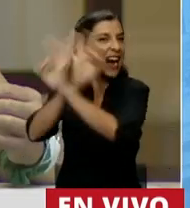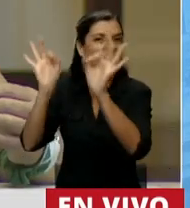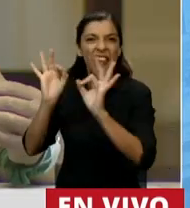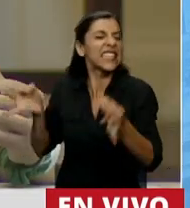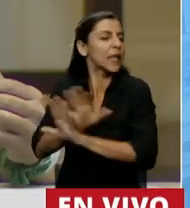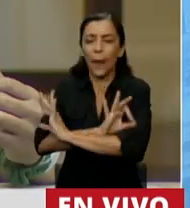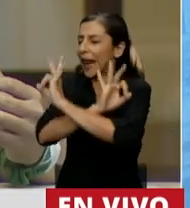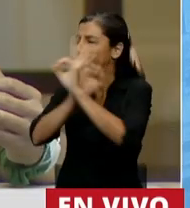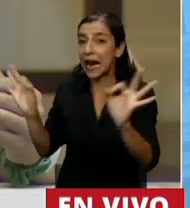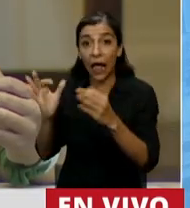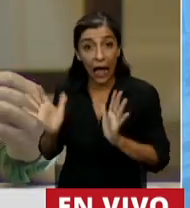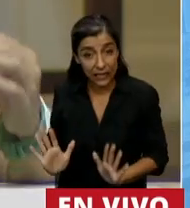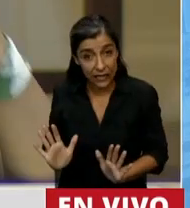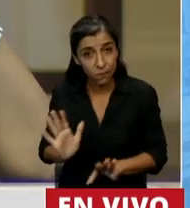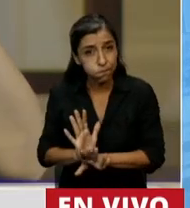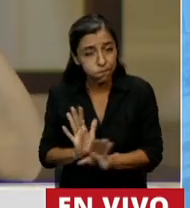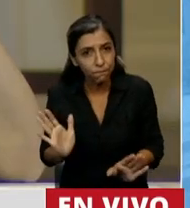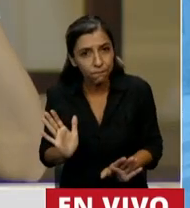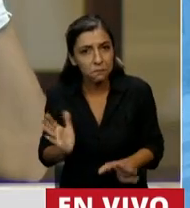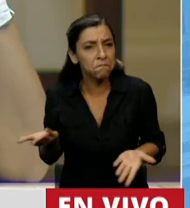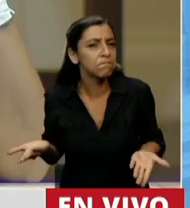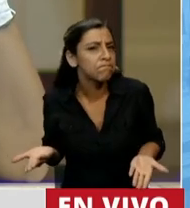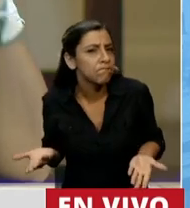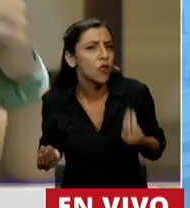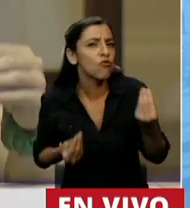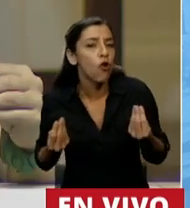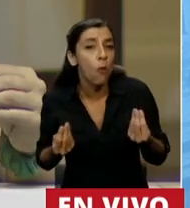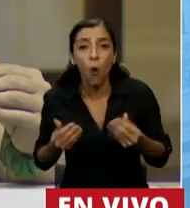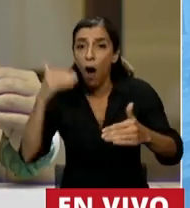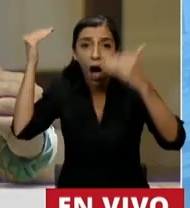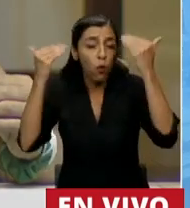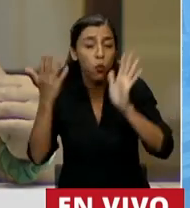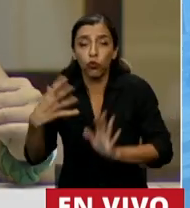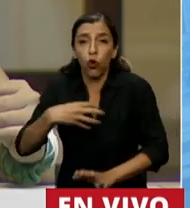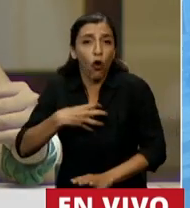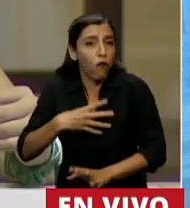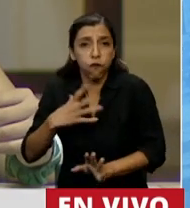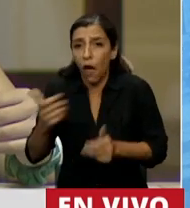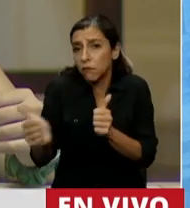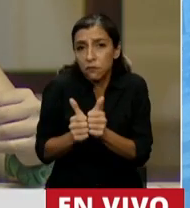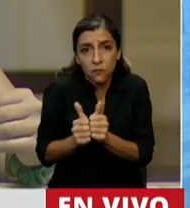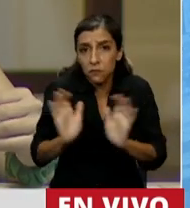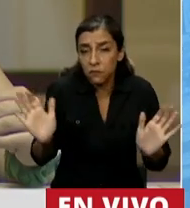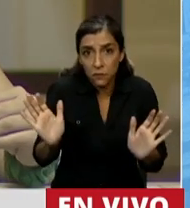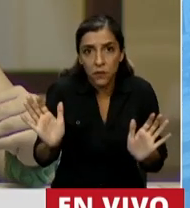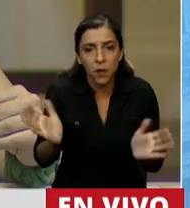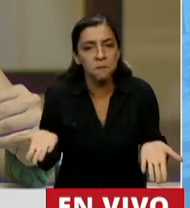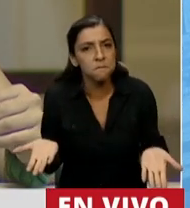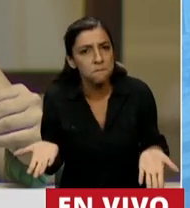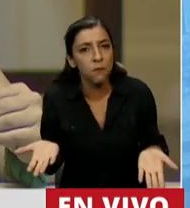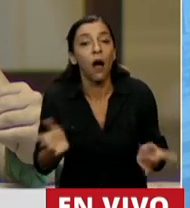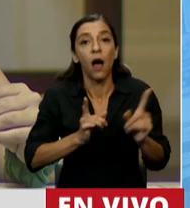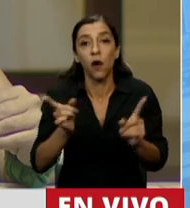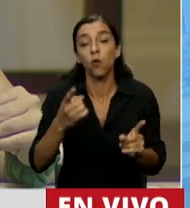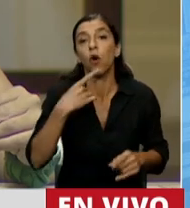representantes legales o sin siquiera que un adulto de su confianza la acompañe. Me dijeron que había ambiente